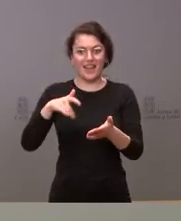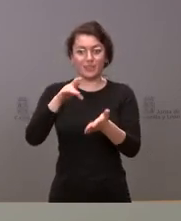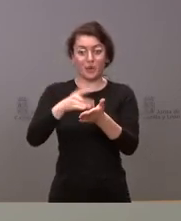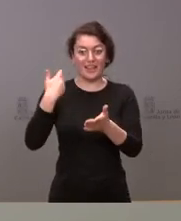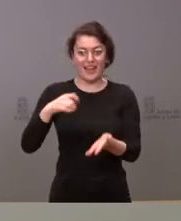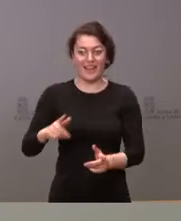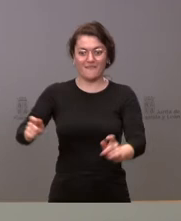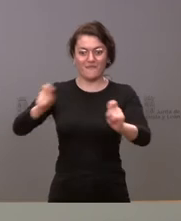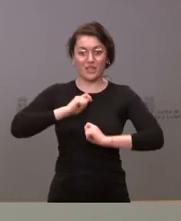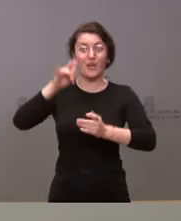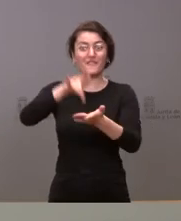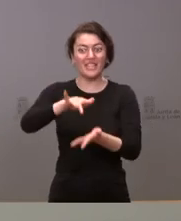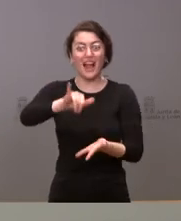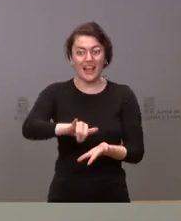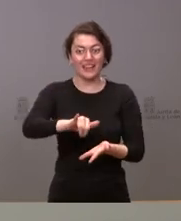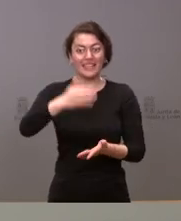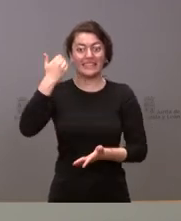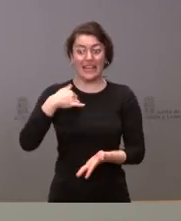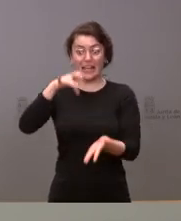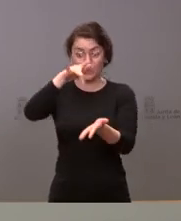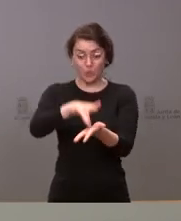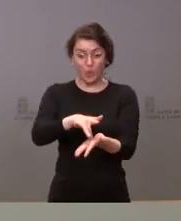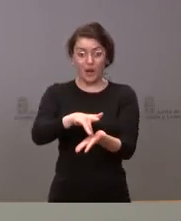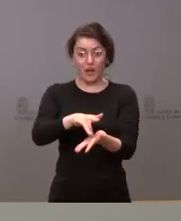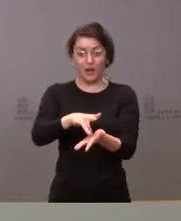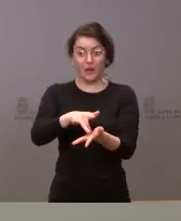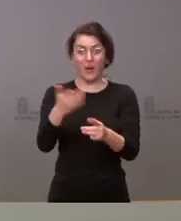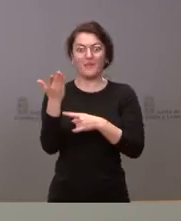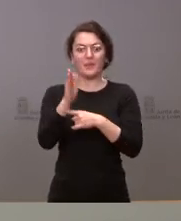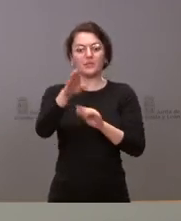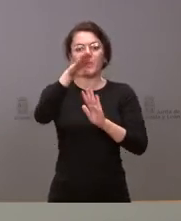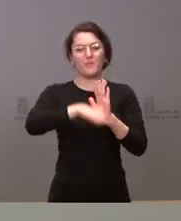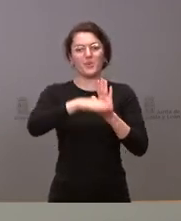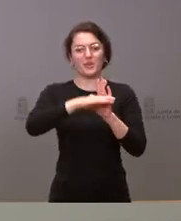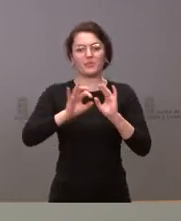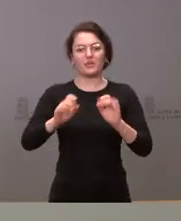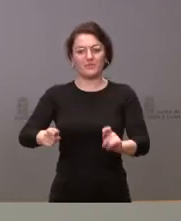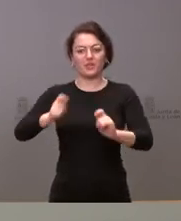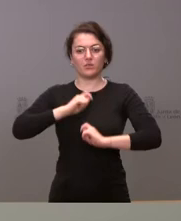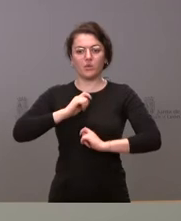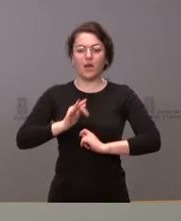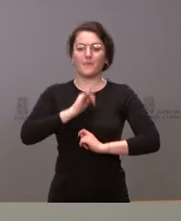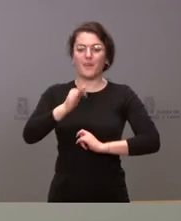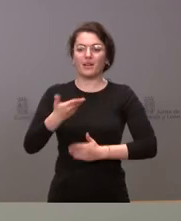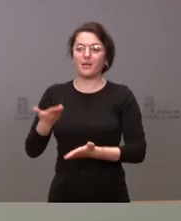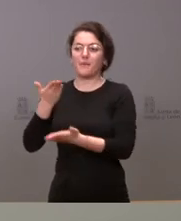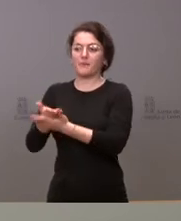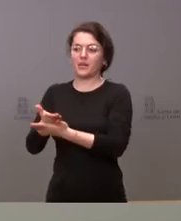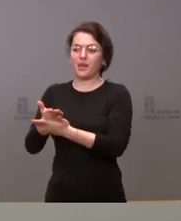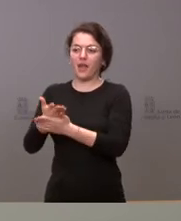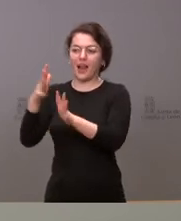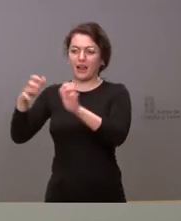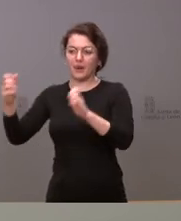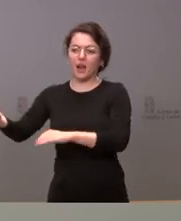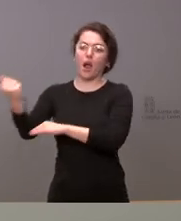asistir a la misma plantear ese programa de investidura y solicitar el apoyo de la Cámara y a partir de ese momento si se obtiene